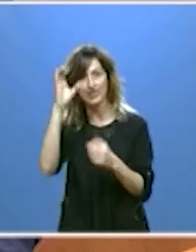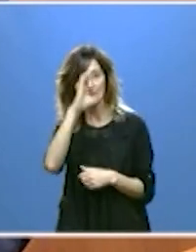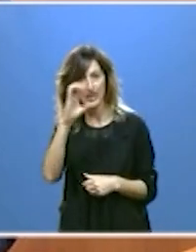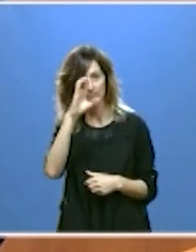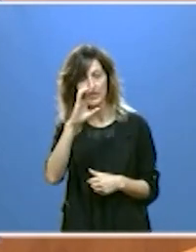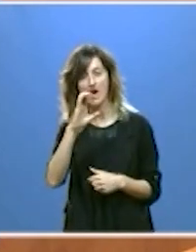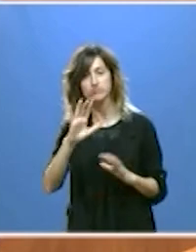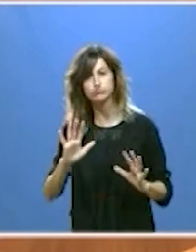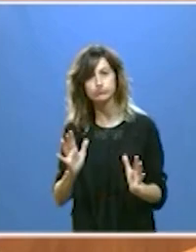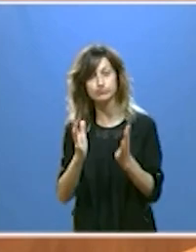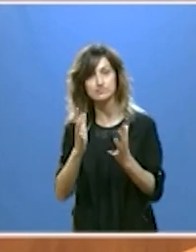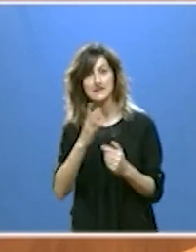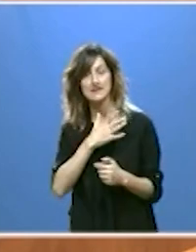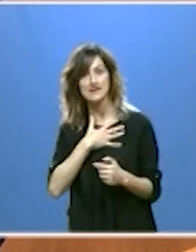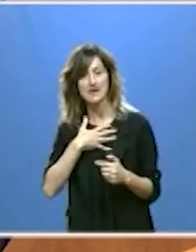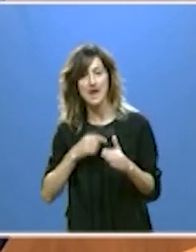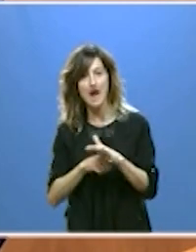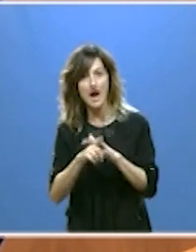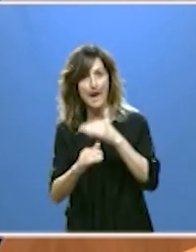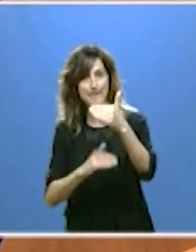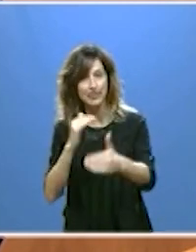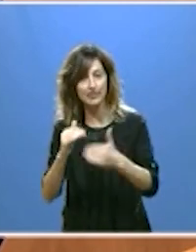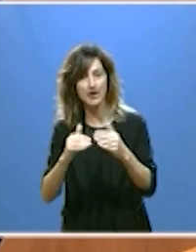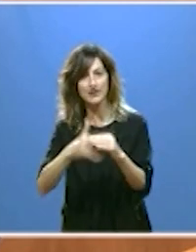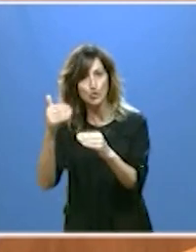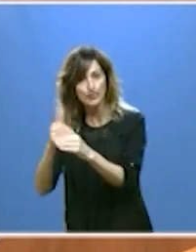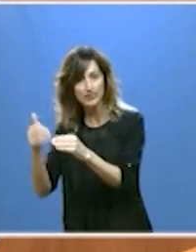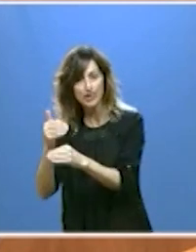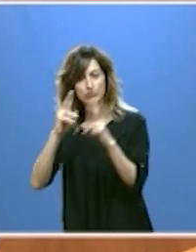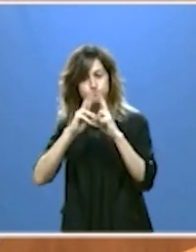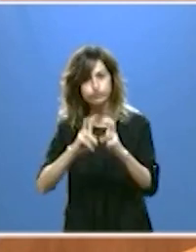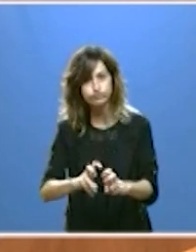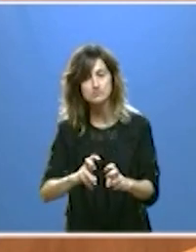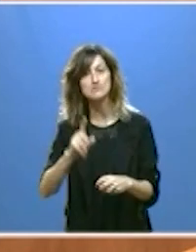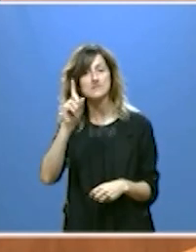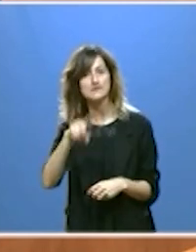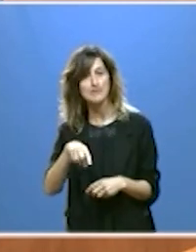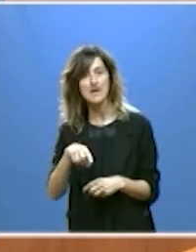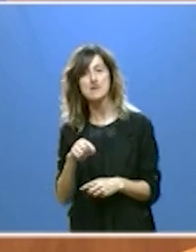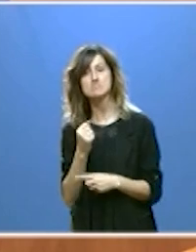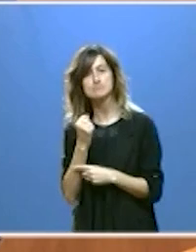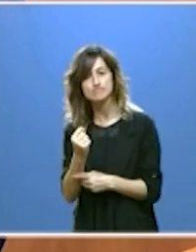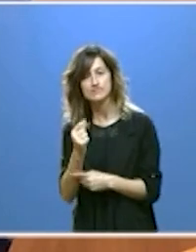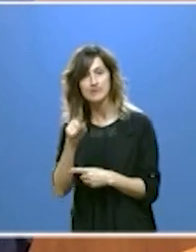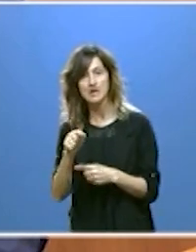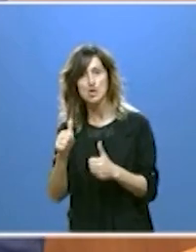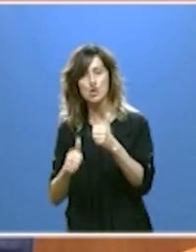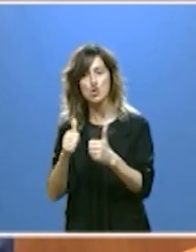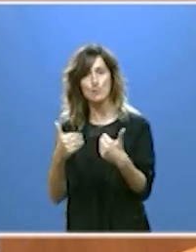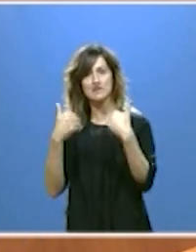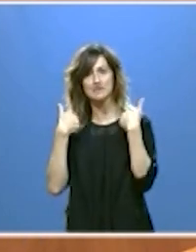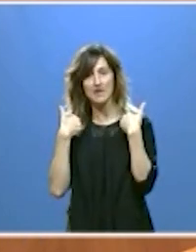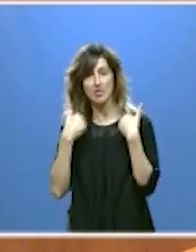avanzar en la innovación en la investigación y reforzar también la competitividad